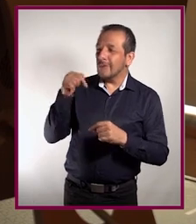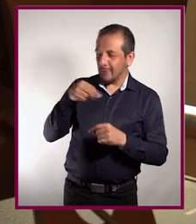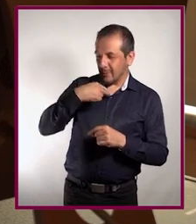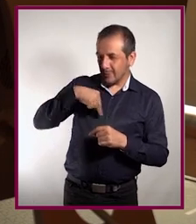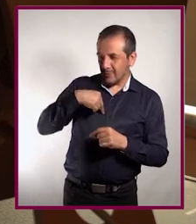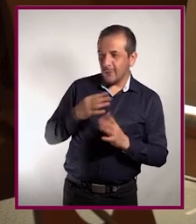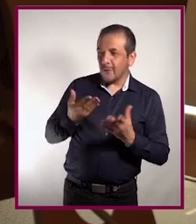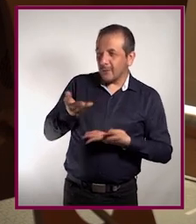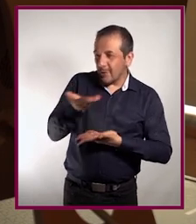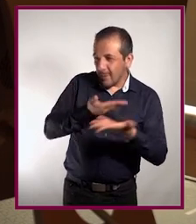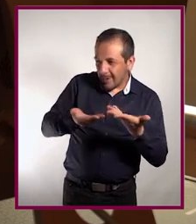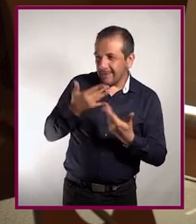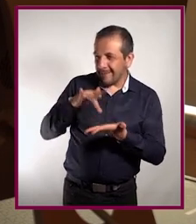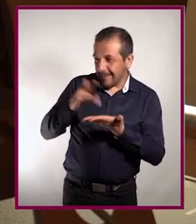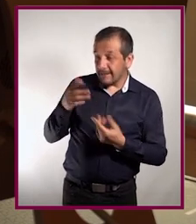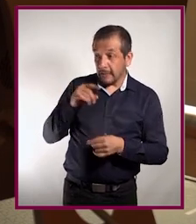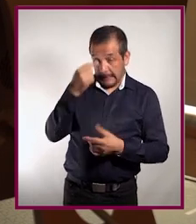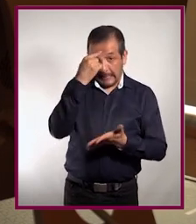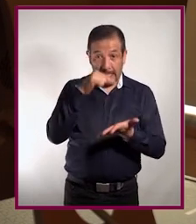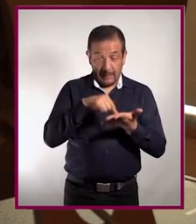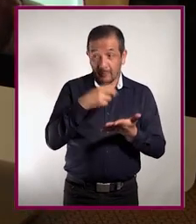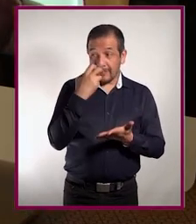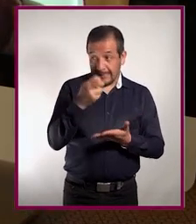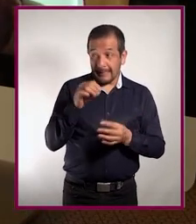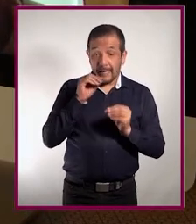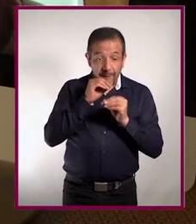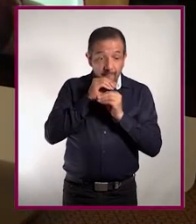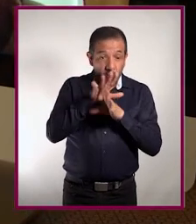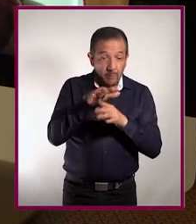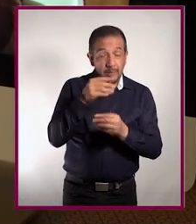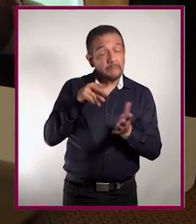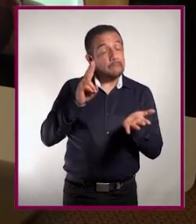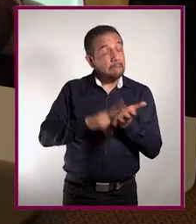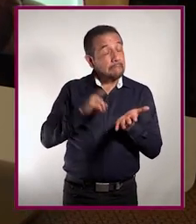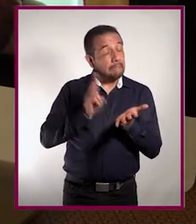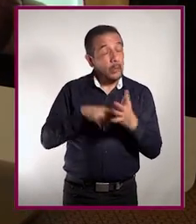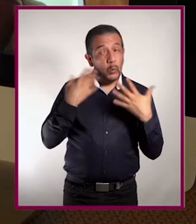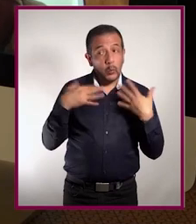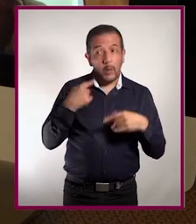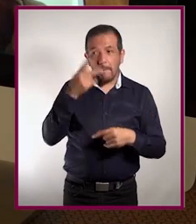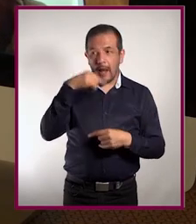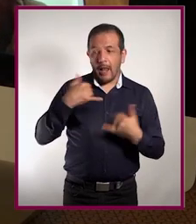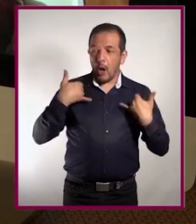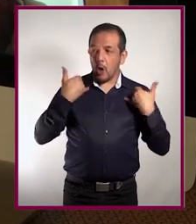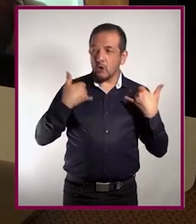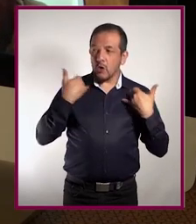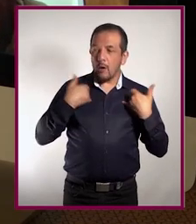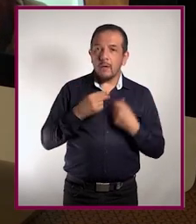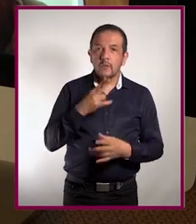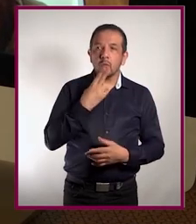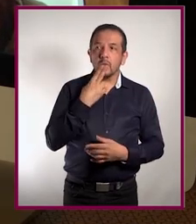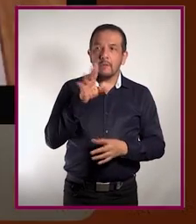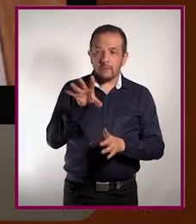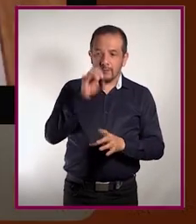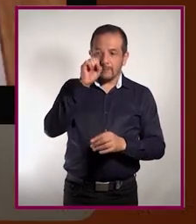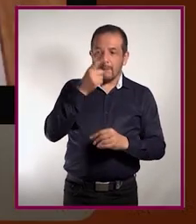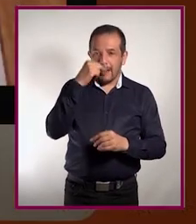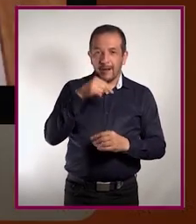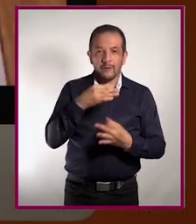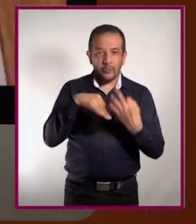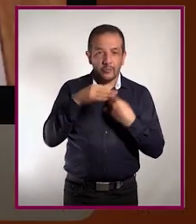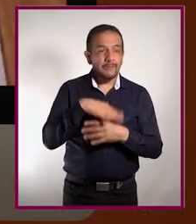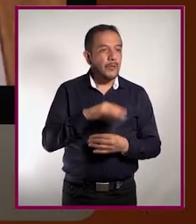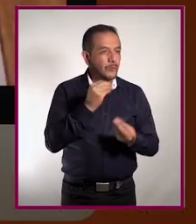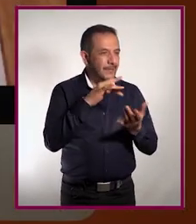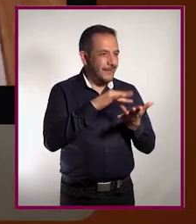haber estado con nosotros. La verdad es que creemos que esta información va a ser muy valiosa y muy útil para todos los jóvenes que nos están viendo. Muchas